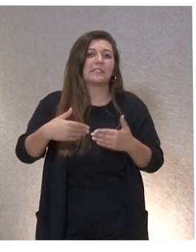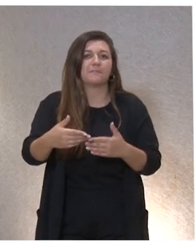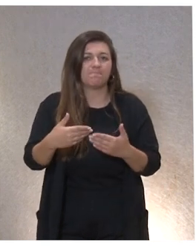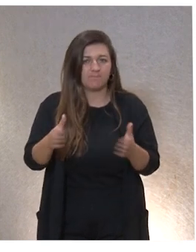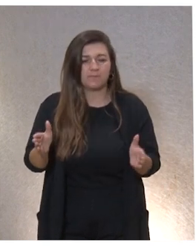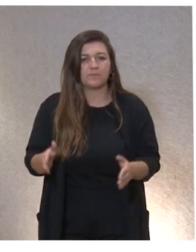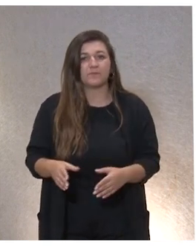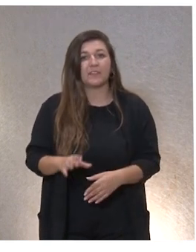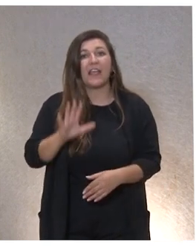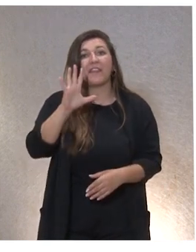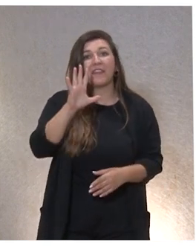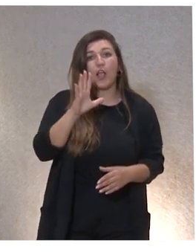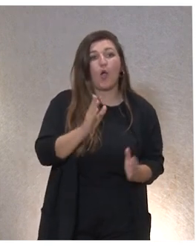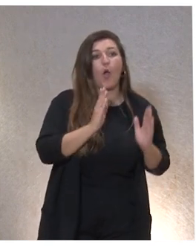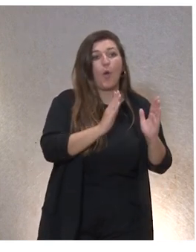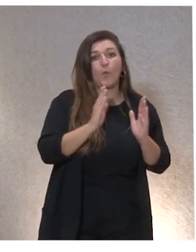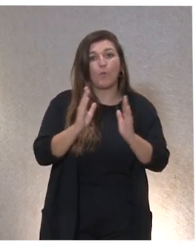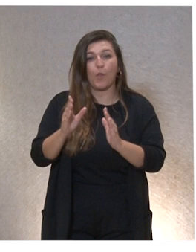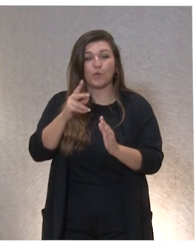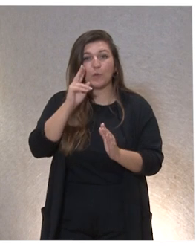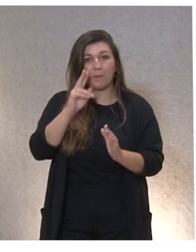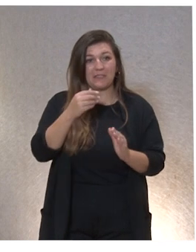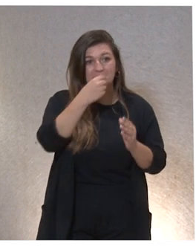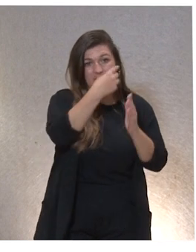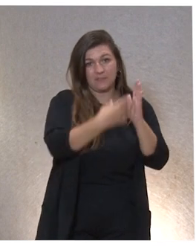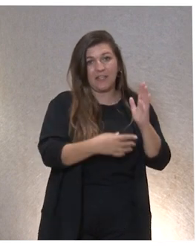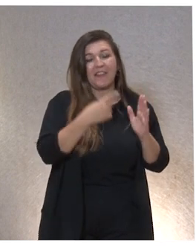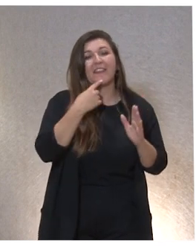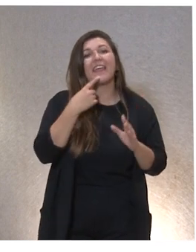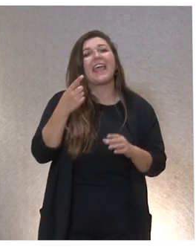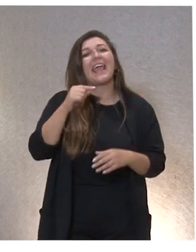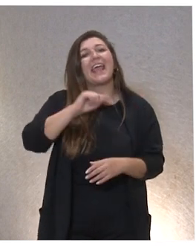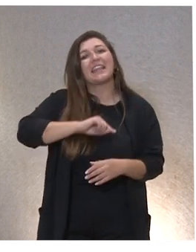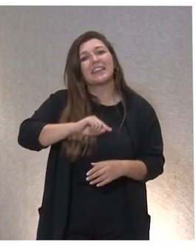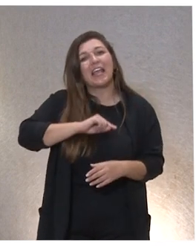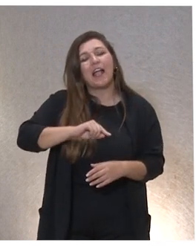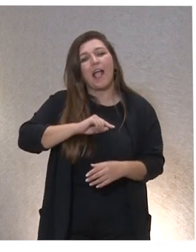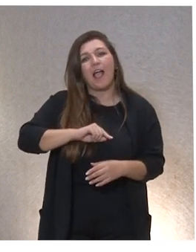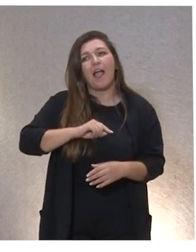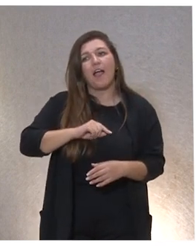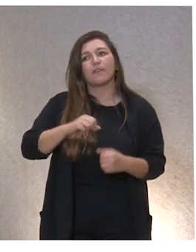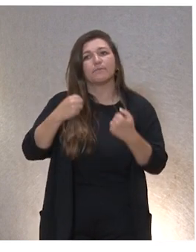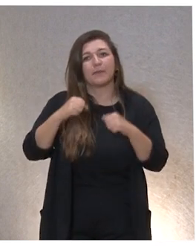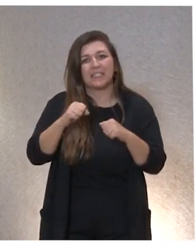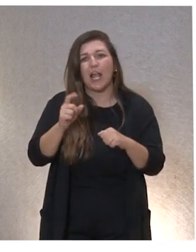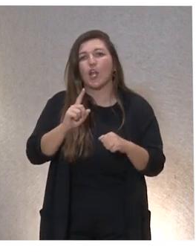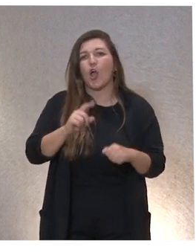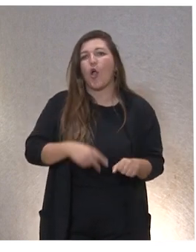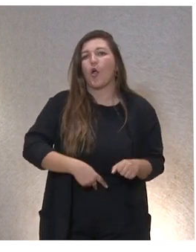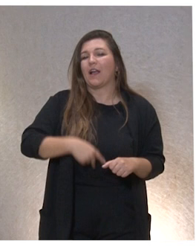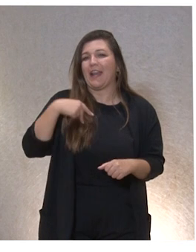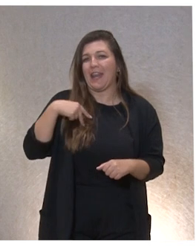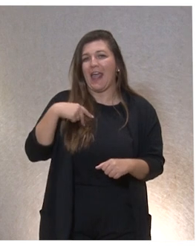Los cinco módulos son los que veis ahí ¿no? Es ética aplicada es decir ética no en general sino ética